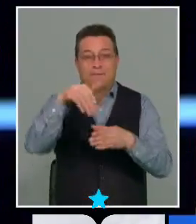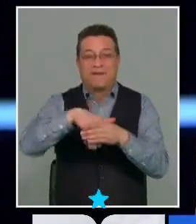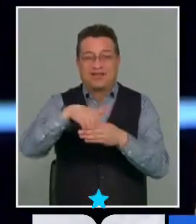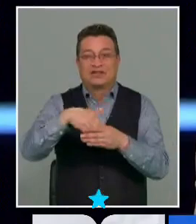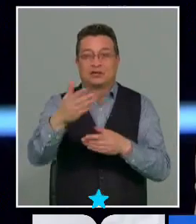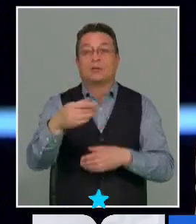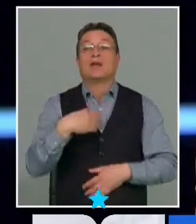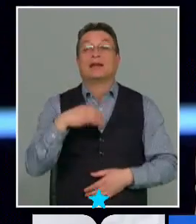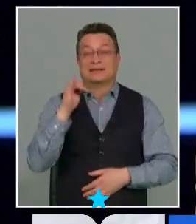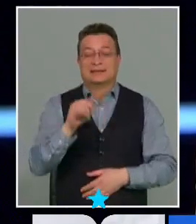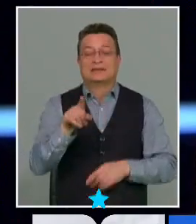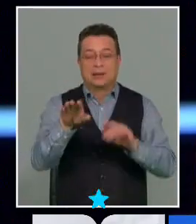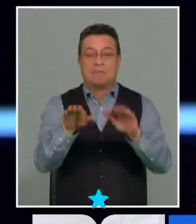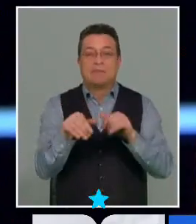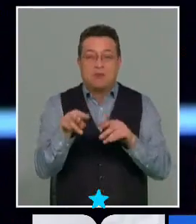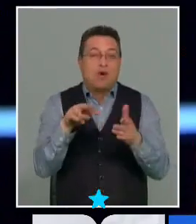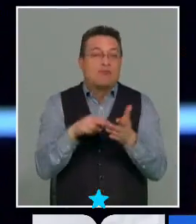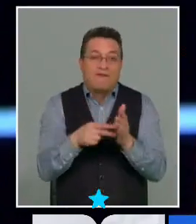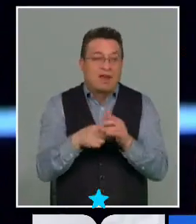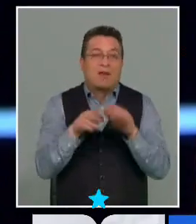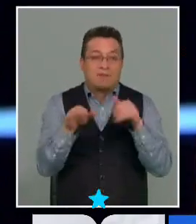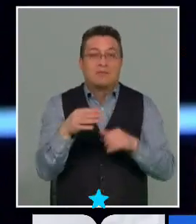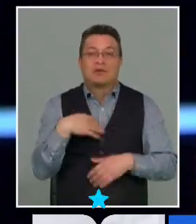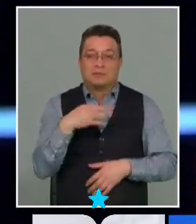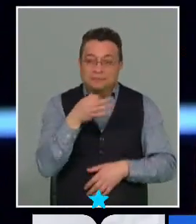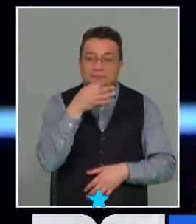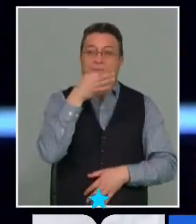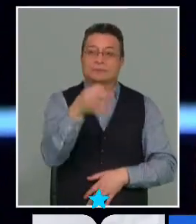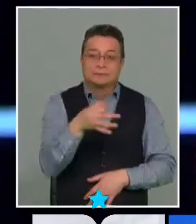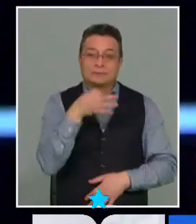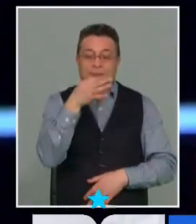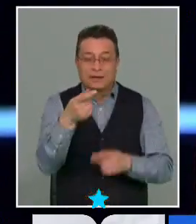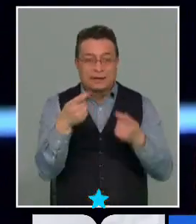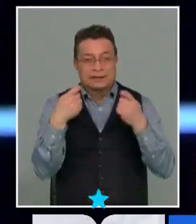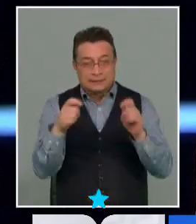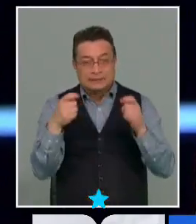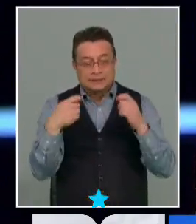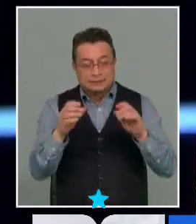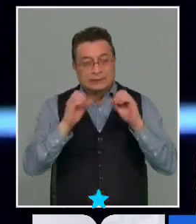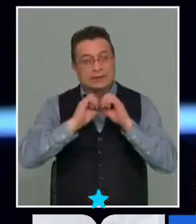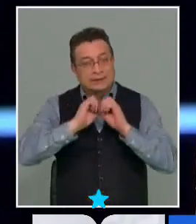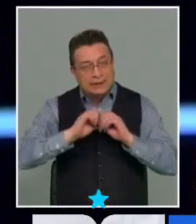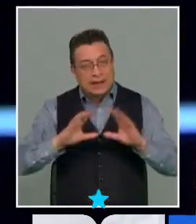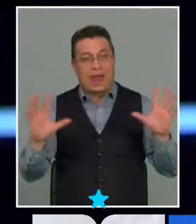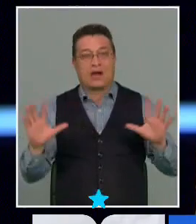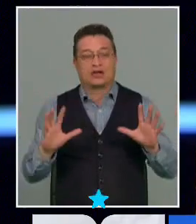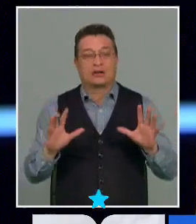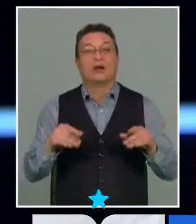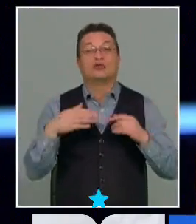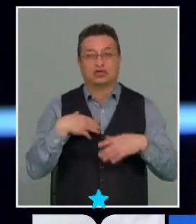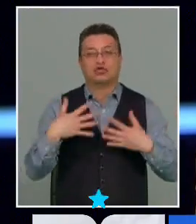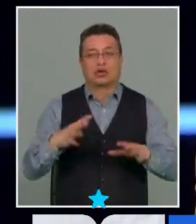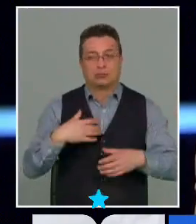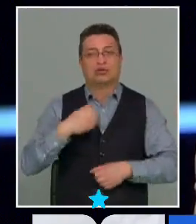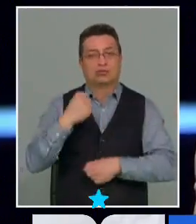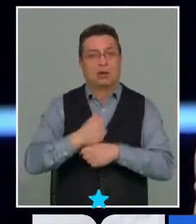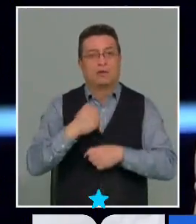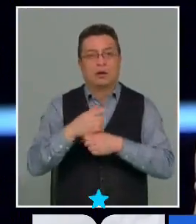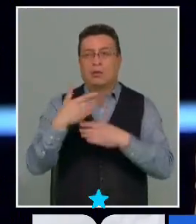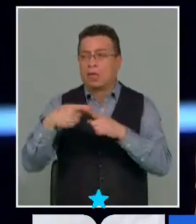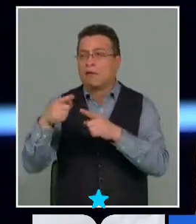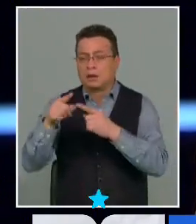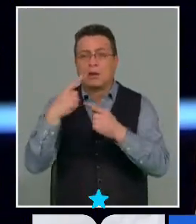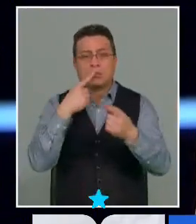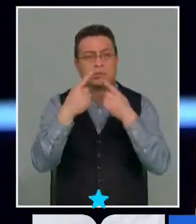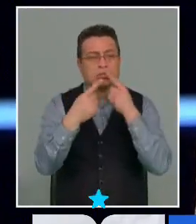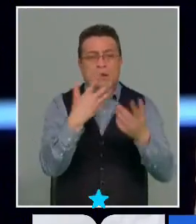creo que también existe este mismo problema que yo he venido tratando de aclarar porque yo he hecho el trabajo y le he preguntado a diferentes personas